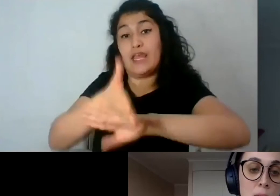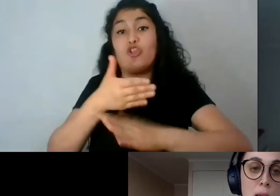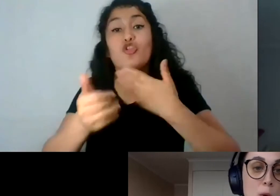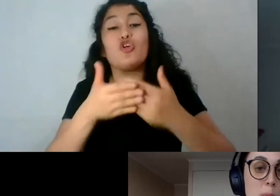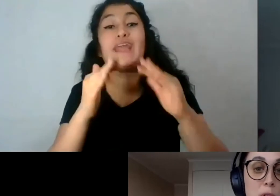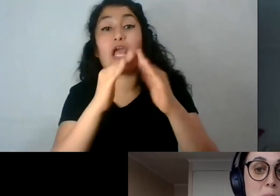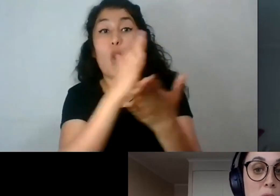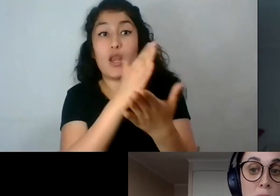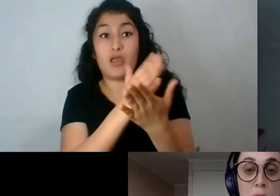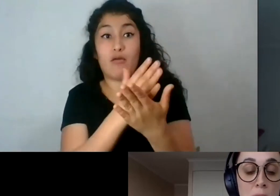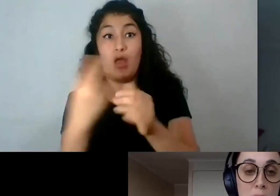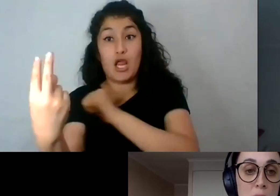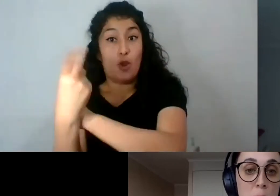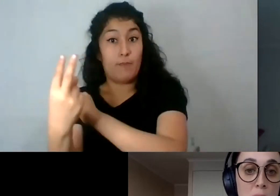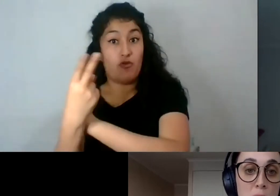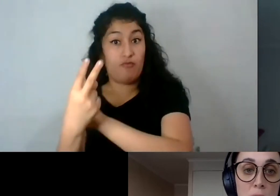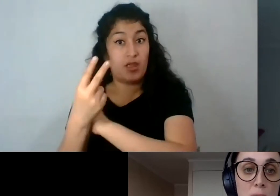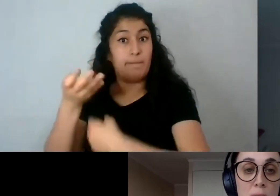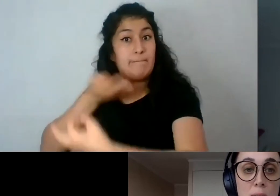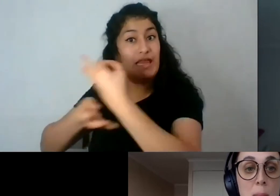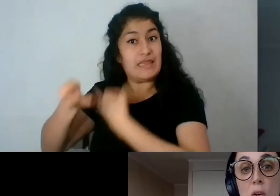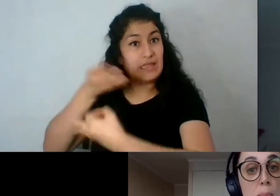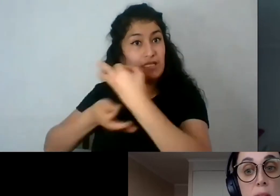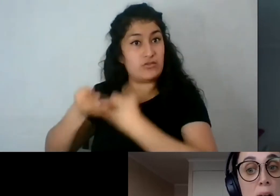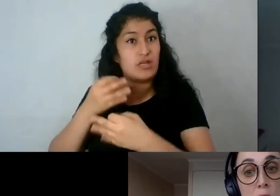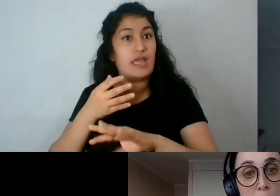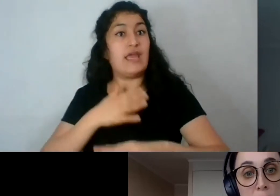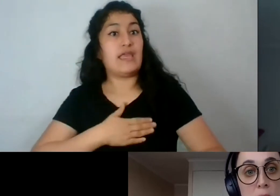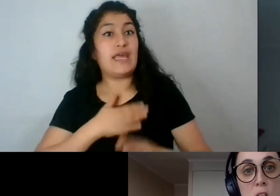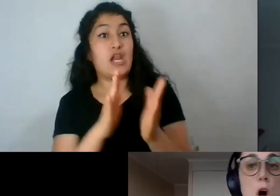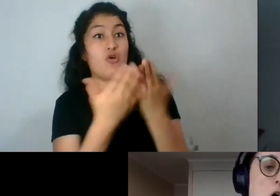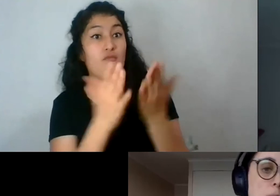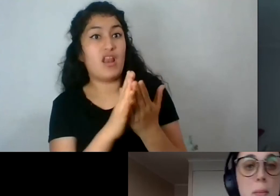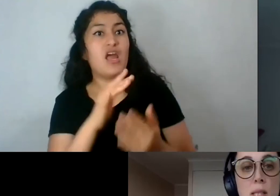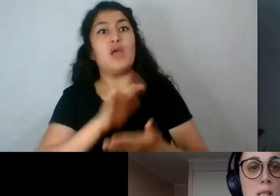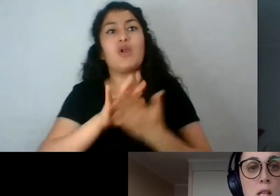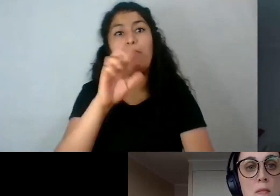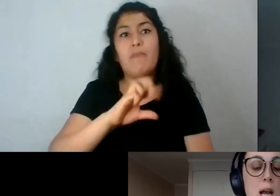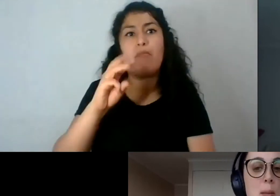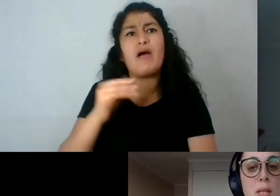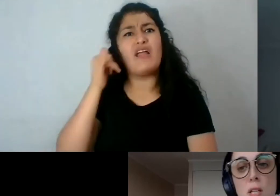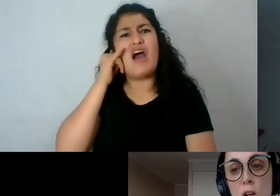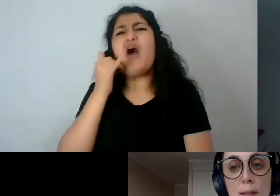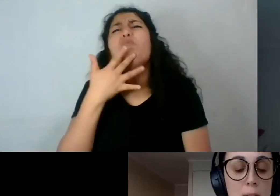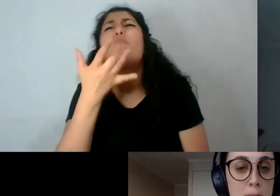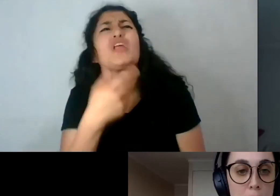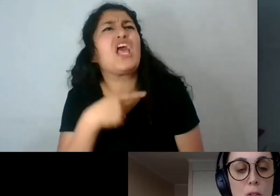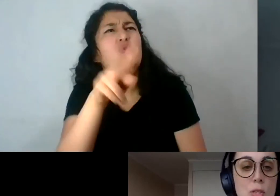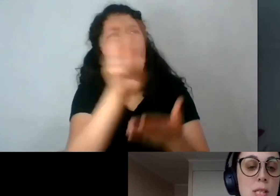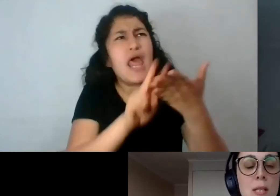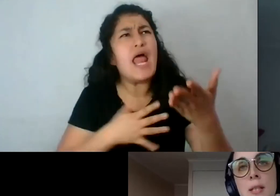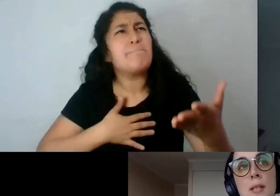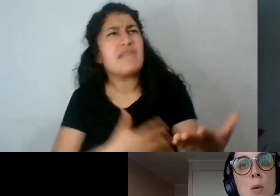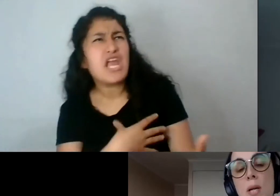los profes me han contado que han tratado de meter novelas y llaman los apoderados para decir no, ¿cómo metiste esa novela? Mi niño la va a leer.